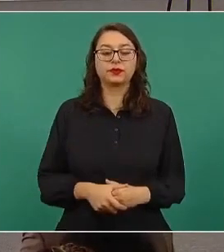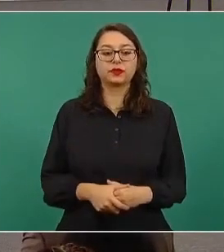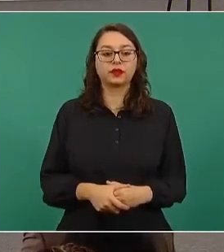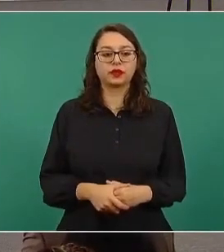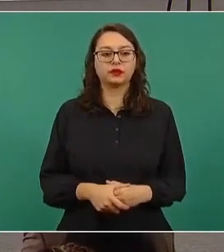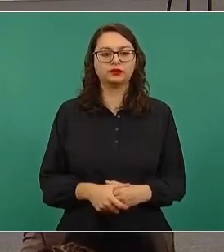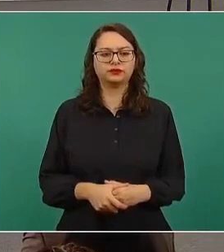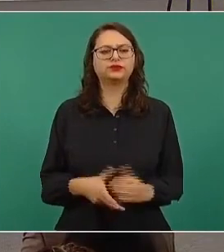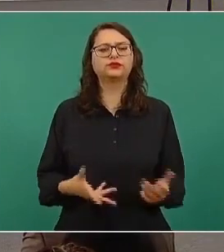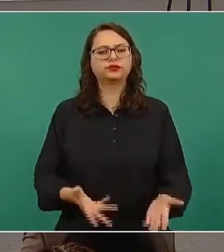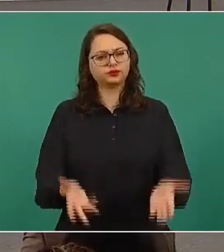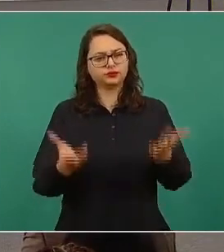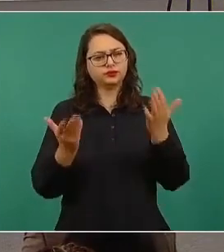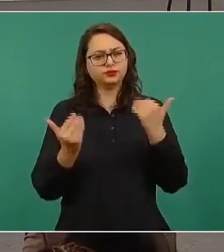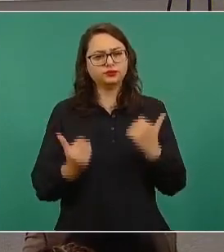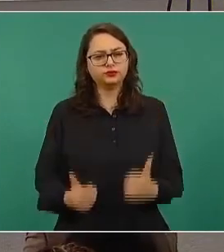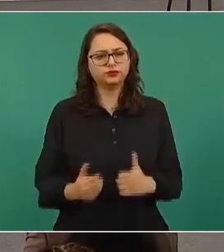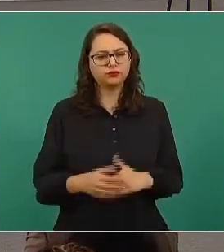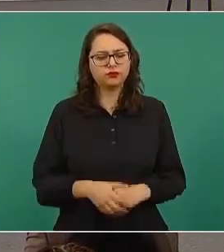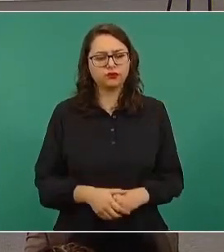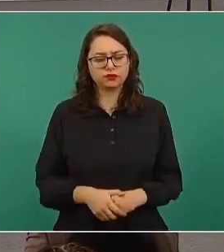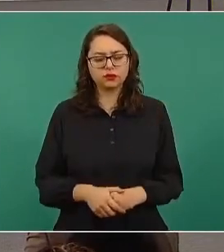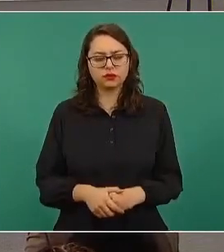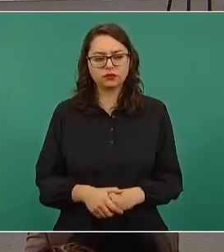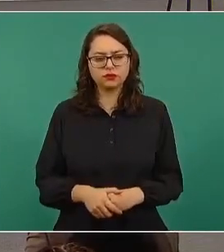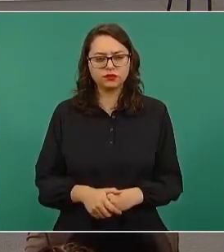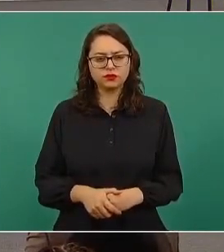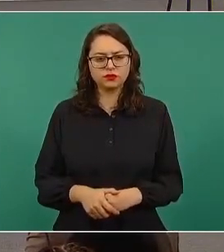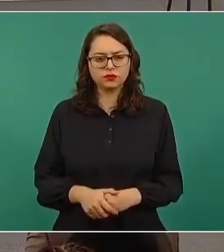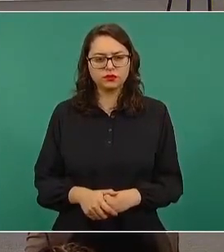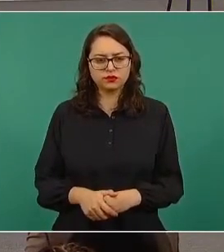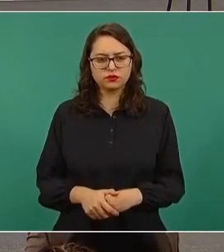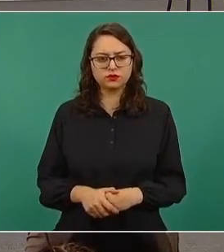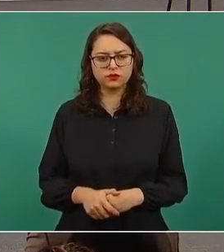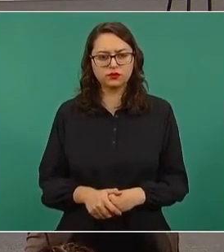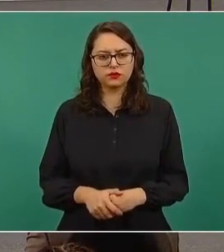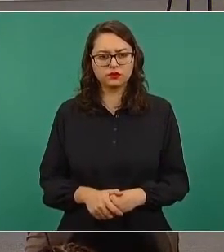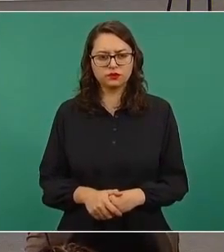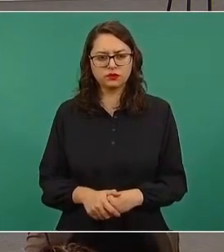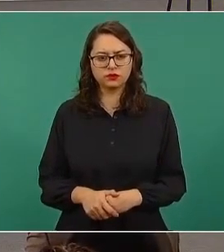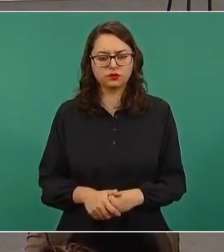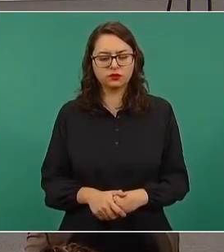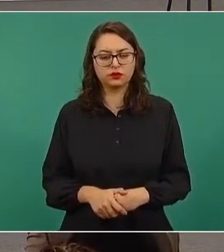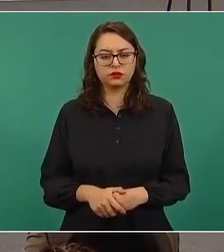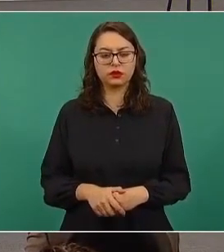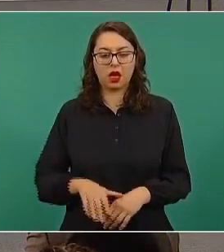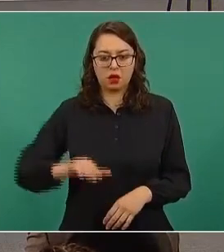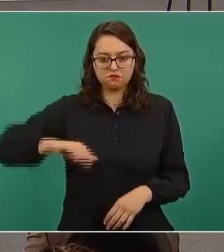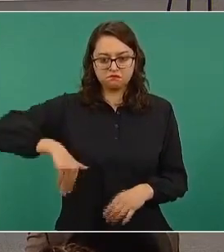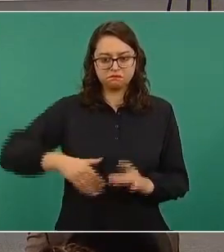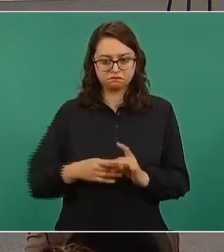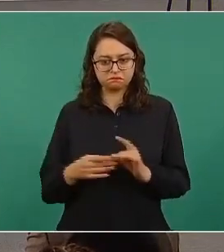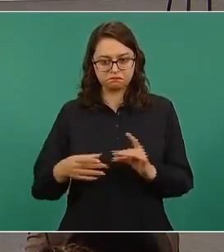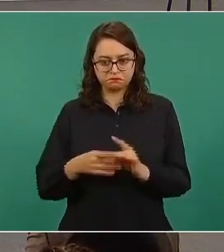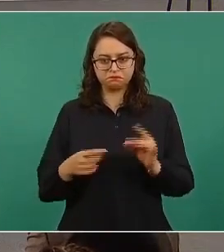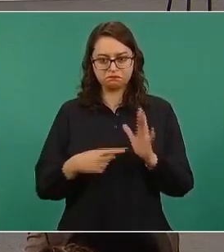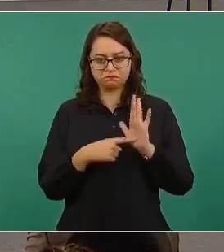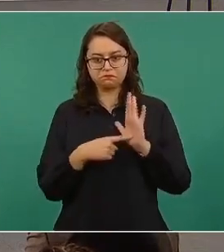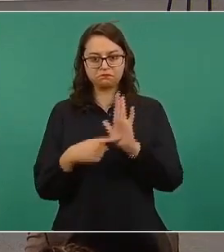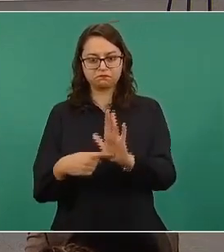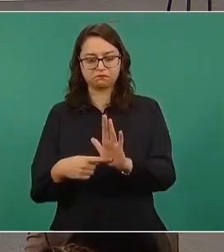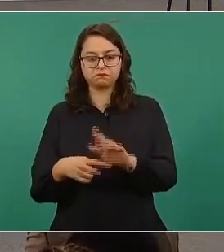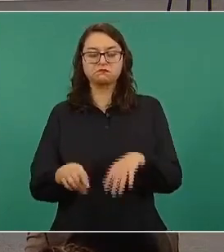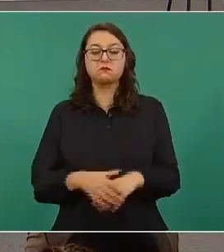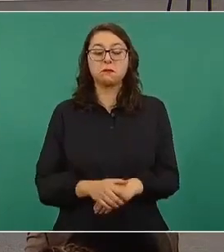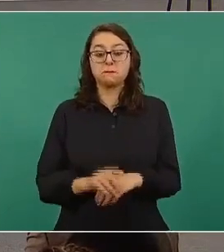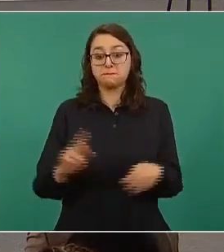Aquí mostramos brevemente cómo señalaba en las láminas anteriores, si una de estas